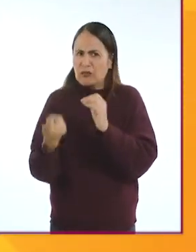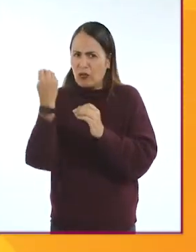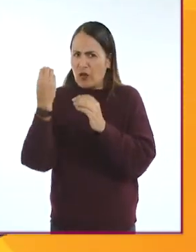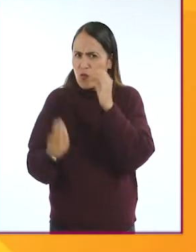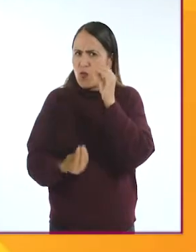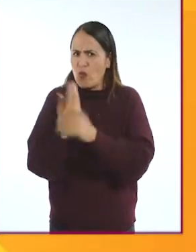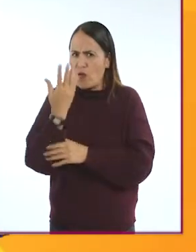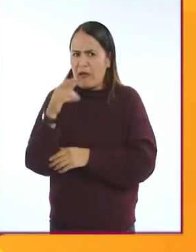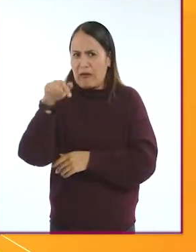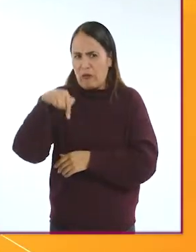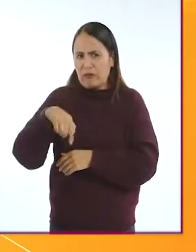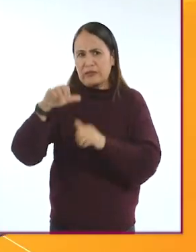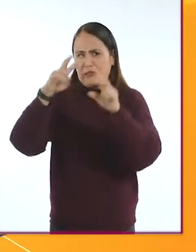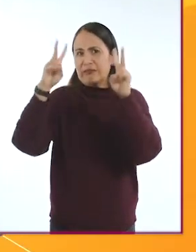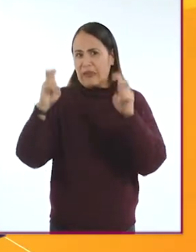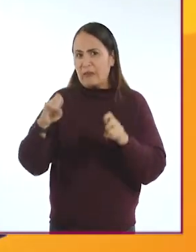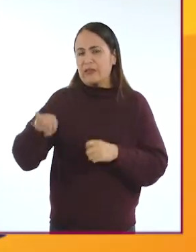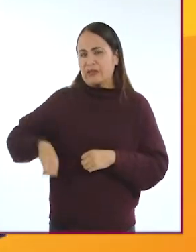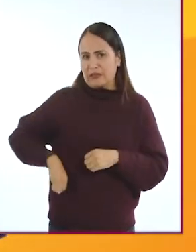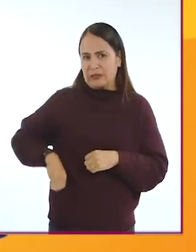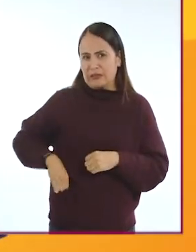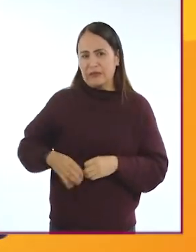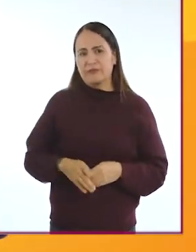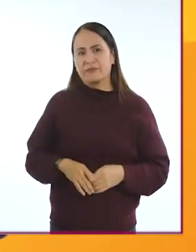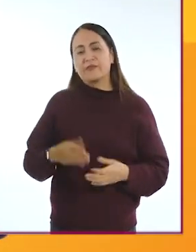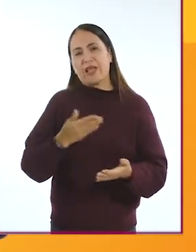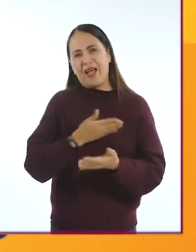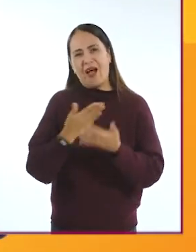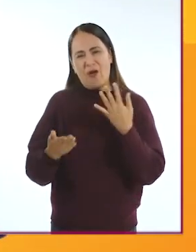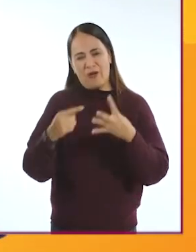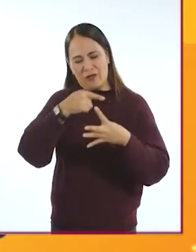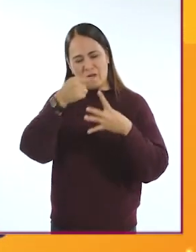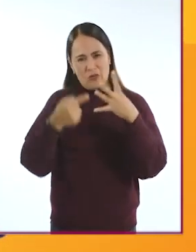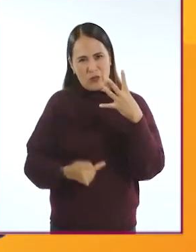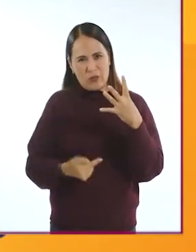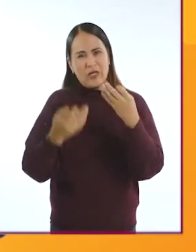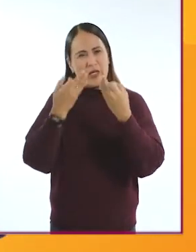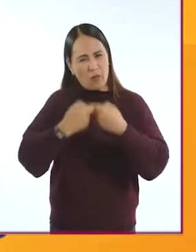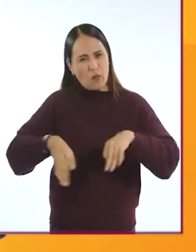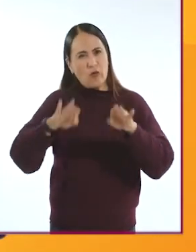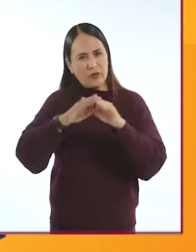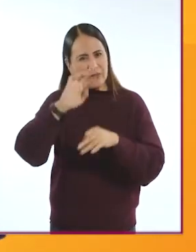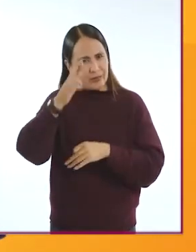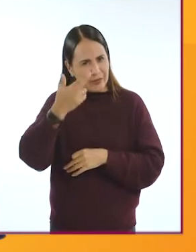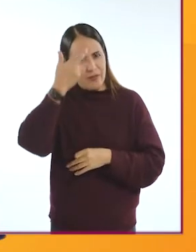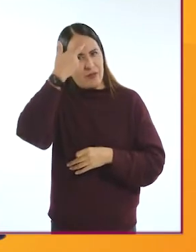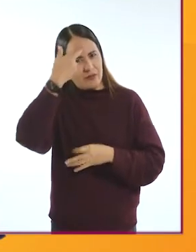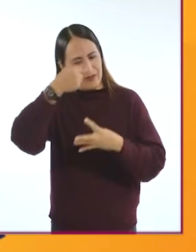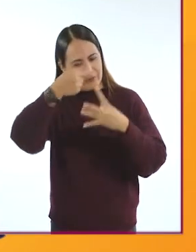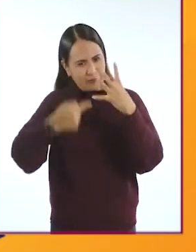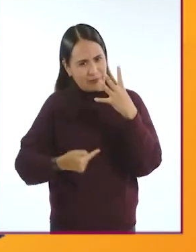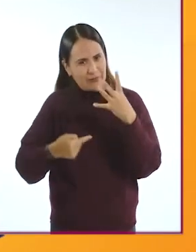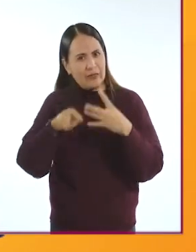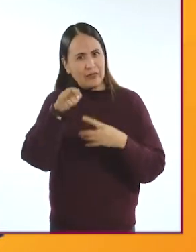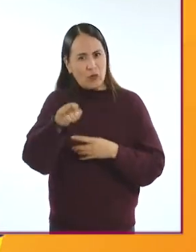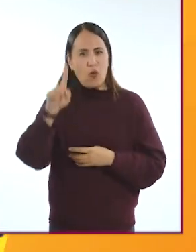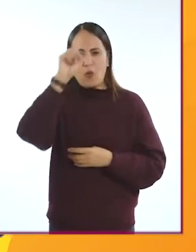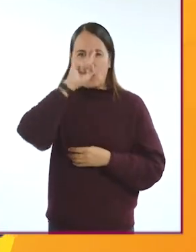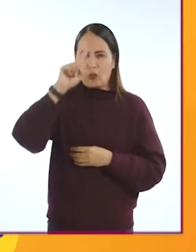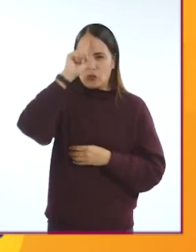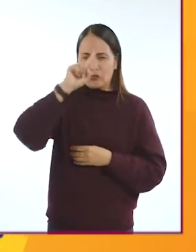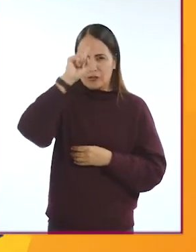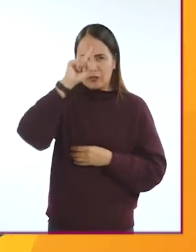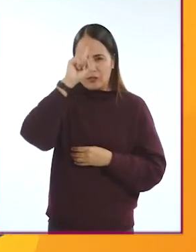sobre este interesante tema. Ahora, ha llegado el momento de repasar algunas partes importantes del programa. Para esto, te